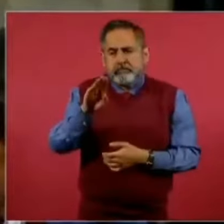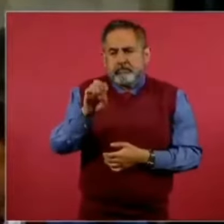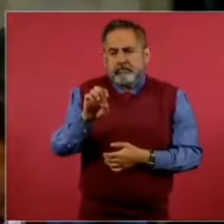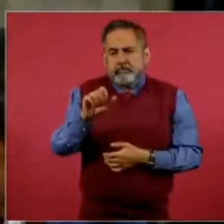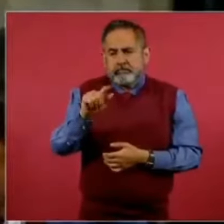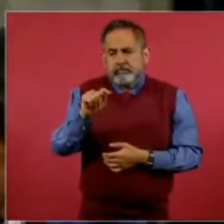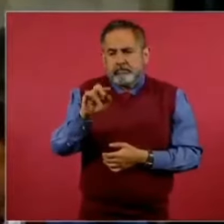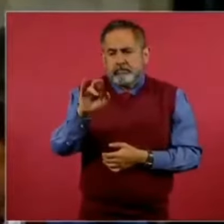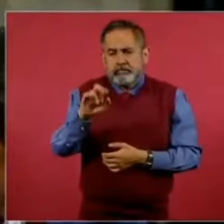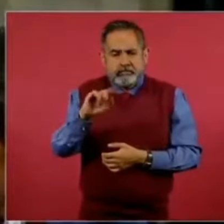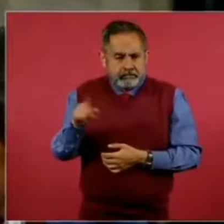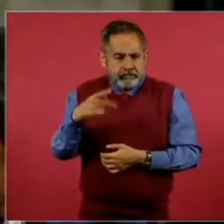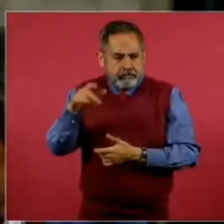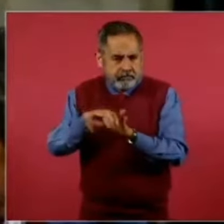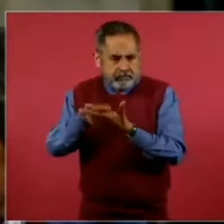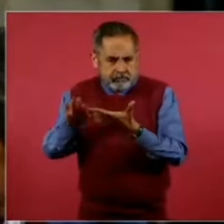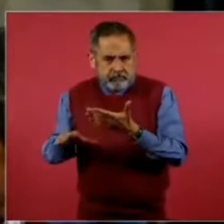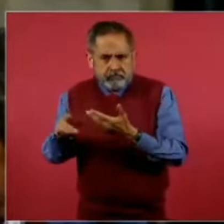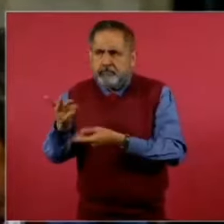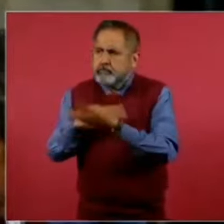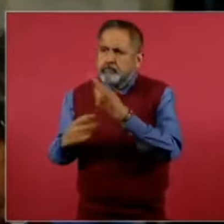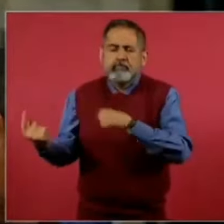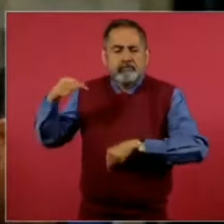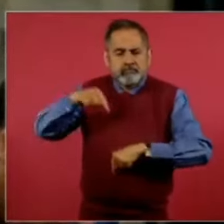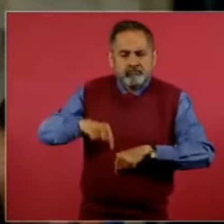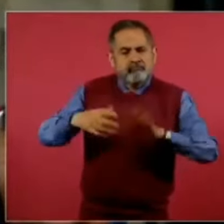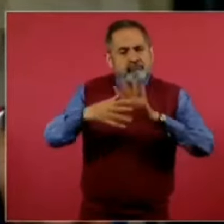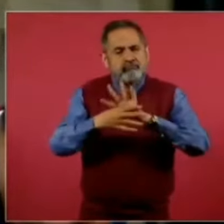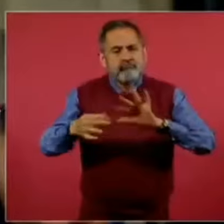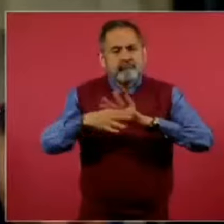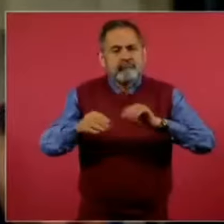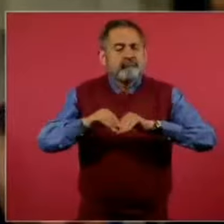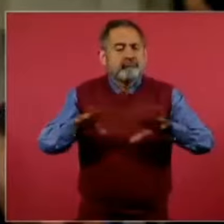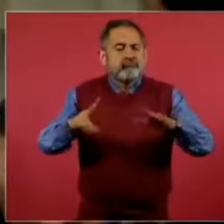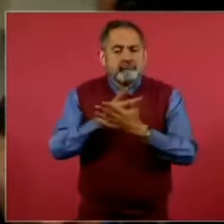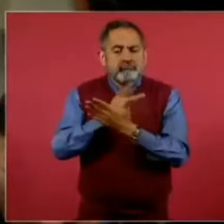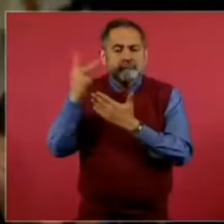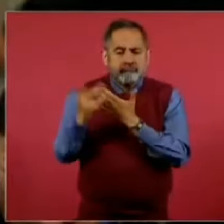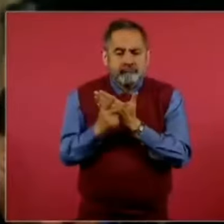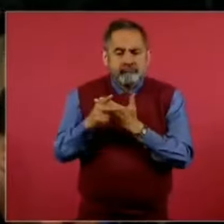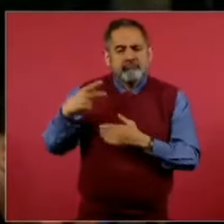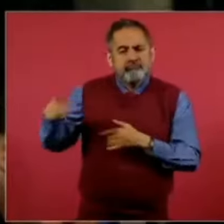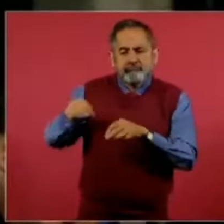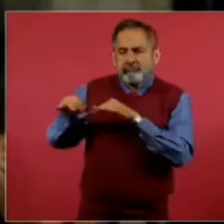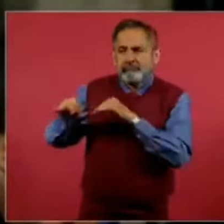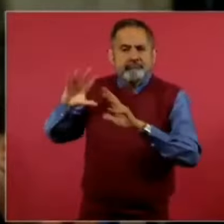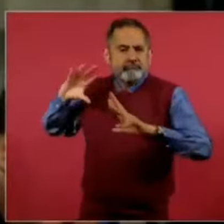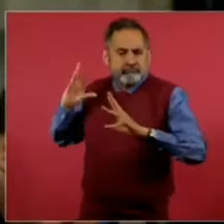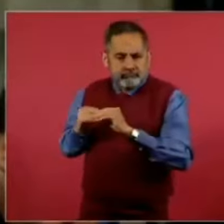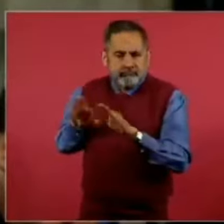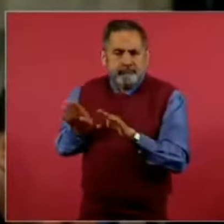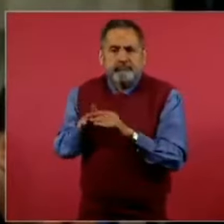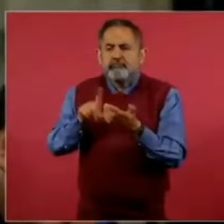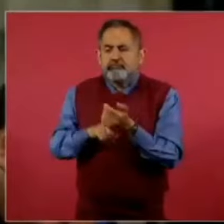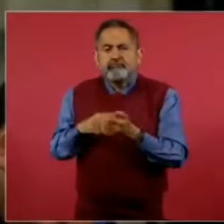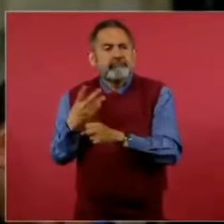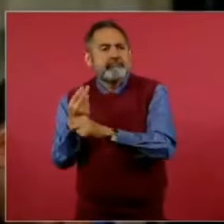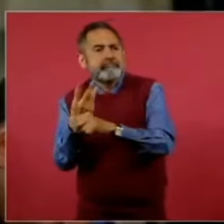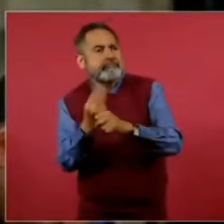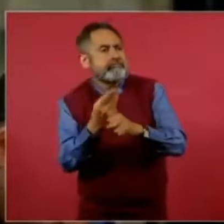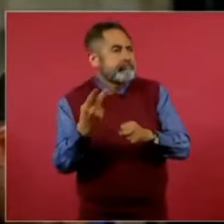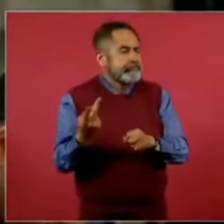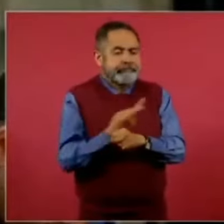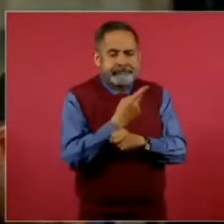comentarnos cómo iba todo esto del proyecto, de todos los trabajos que ella ha estado haciendo y también la recuperación de